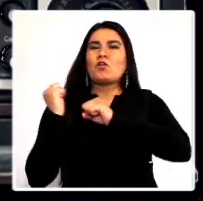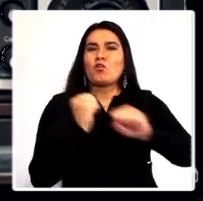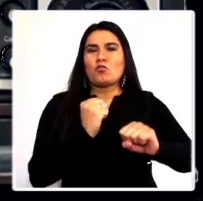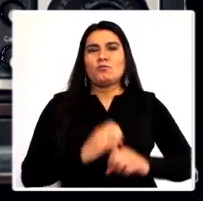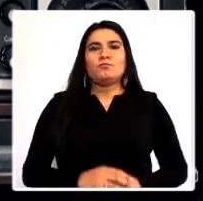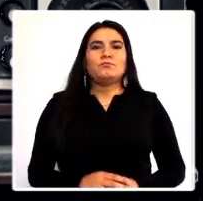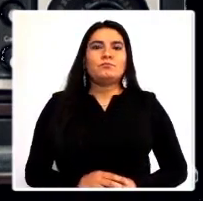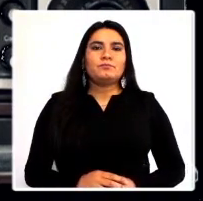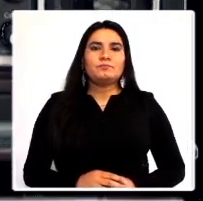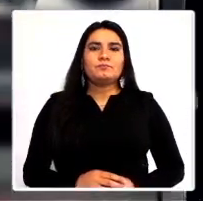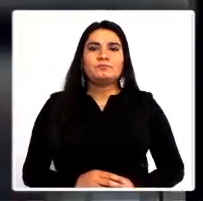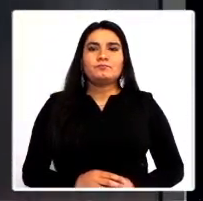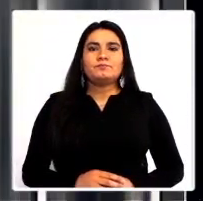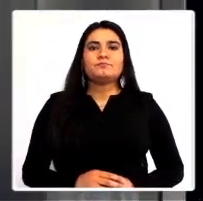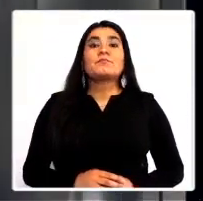pueblos.